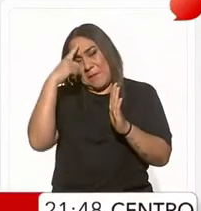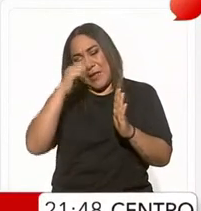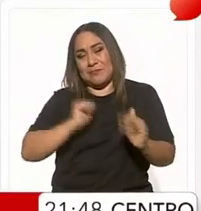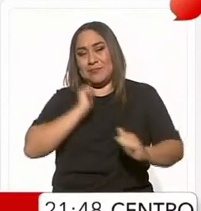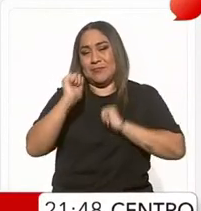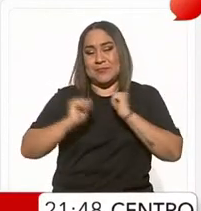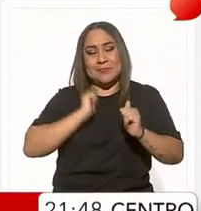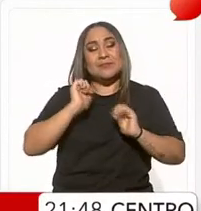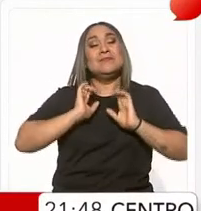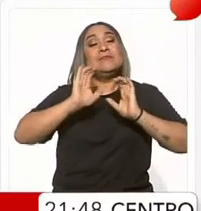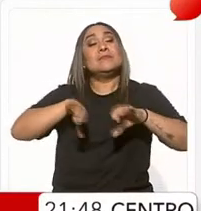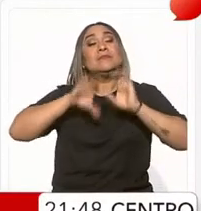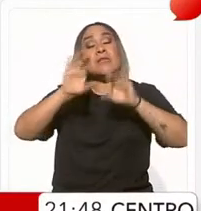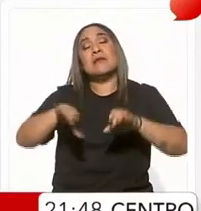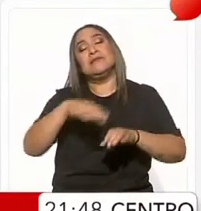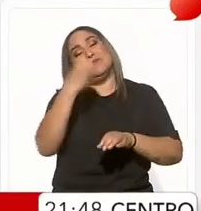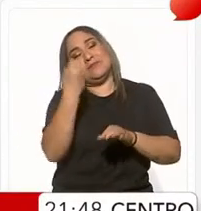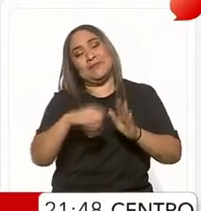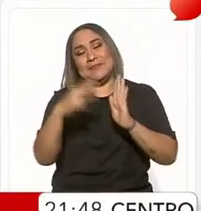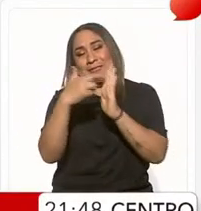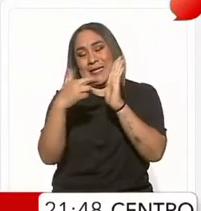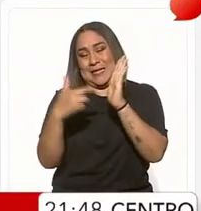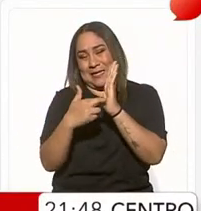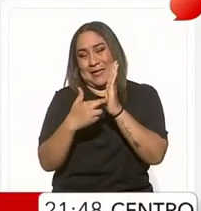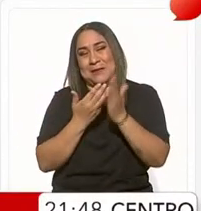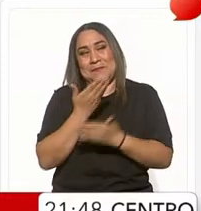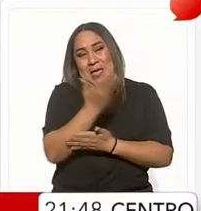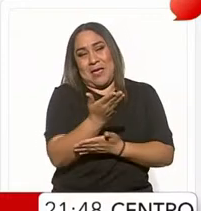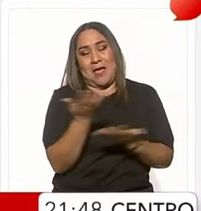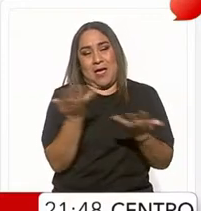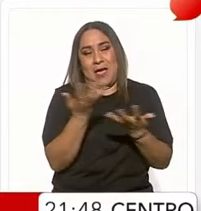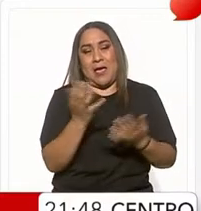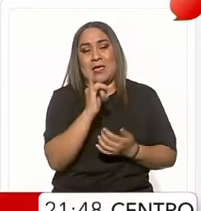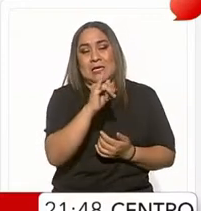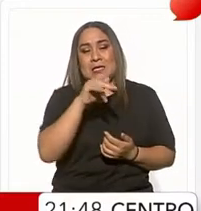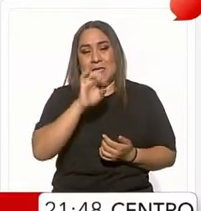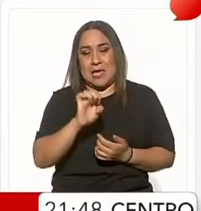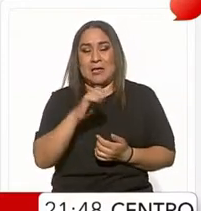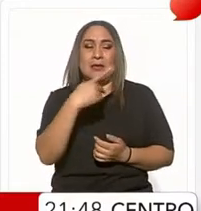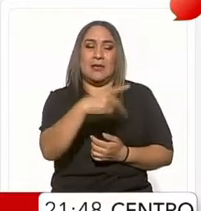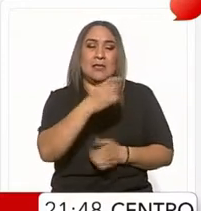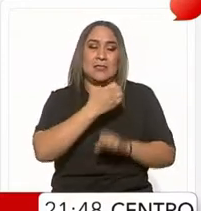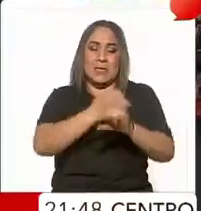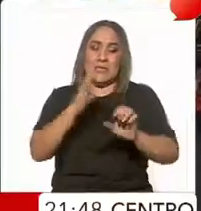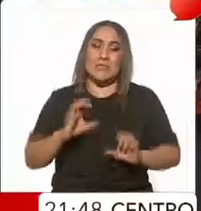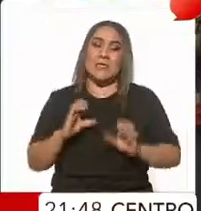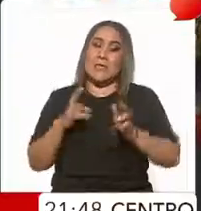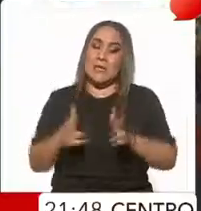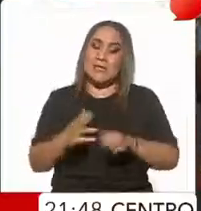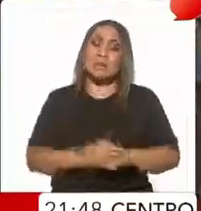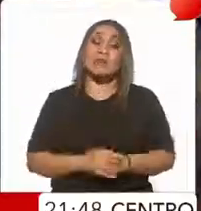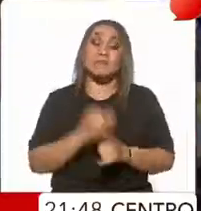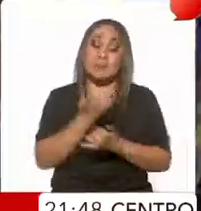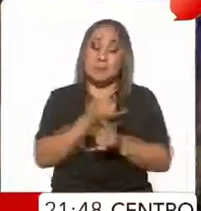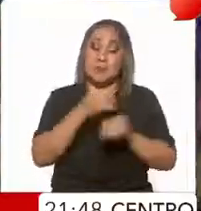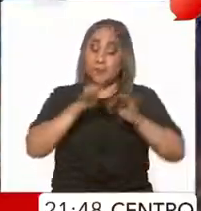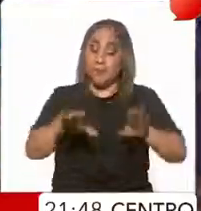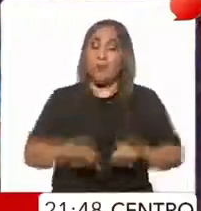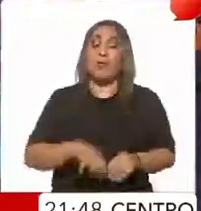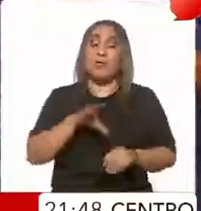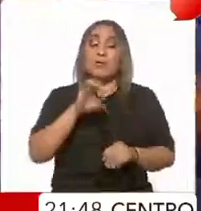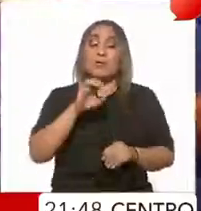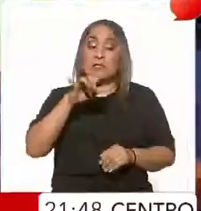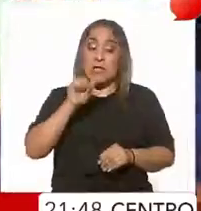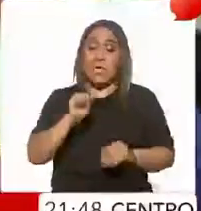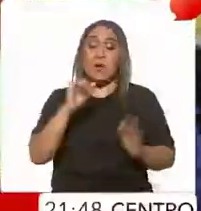candidaturas para cumplir con los requerimientos solicitados por el Instituto Electoral Estatal. Con información de Cecilia Nava,